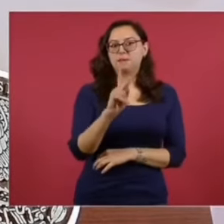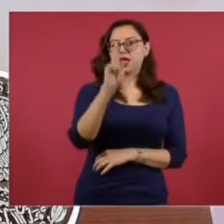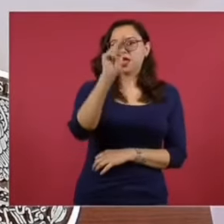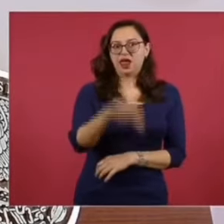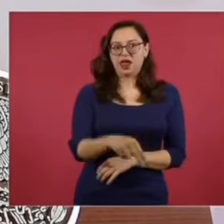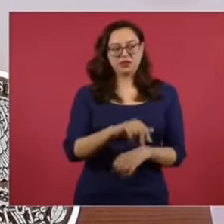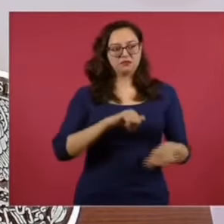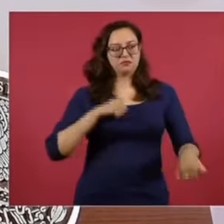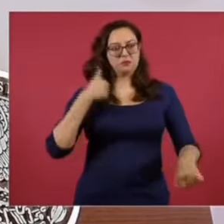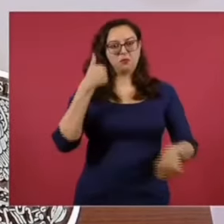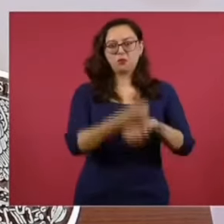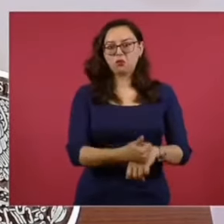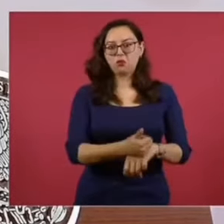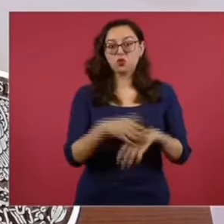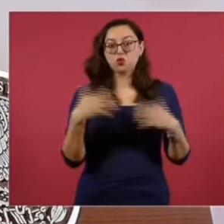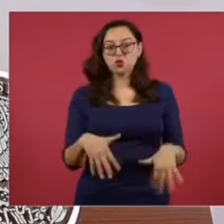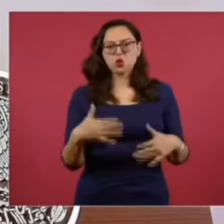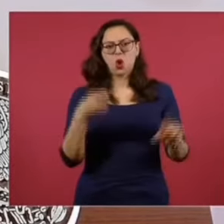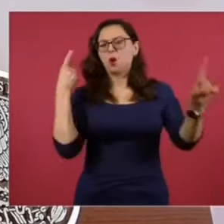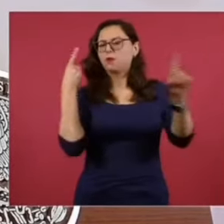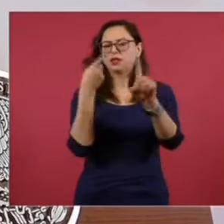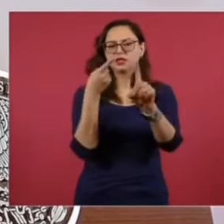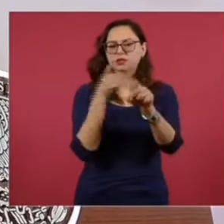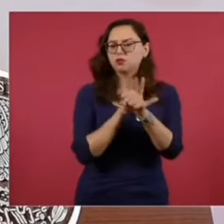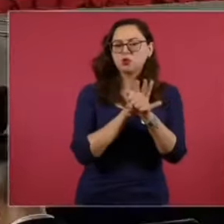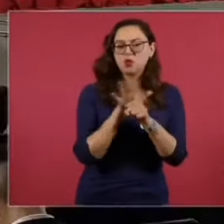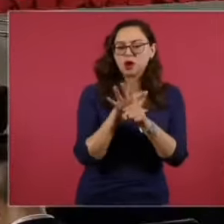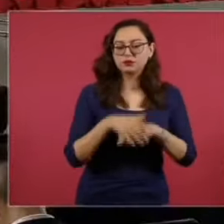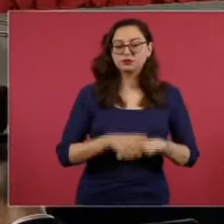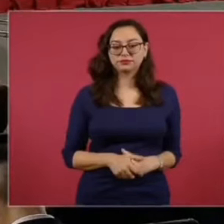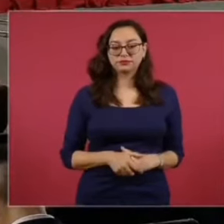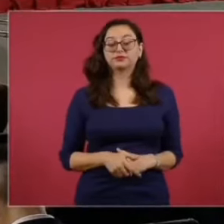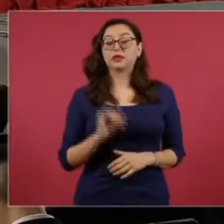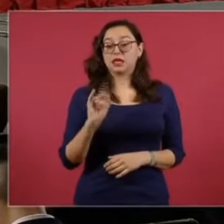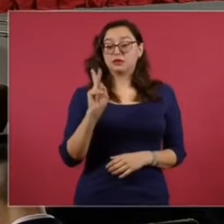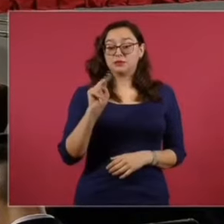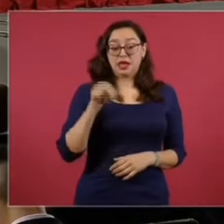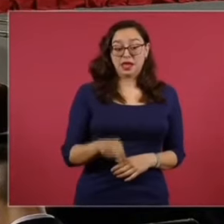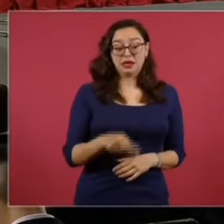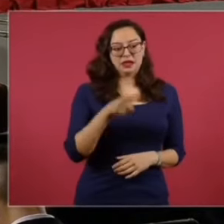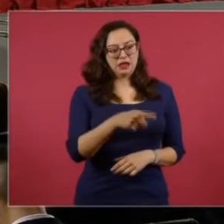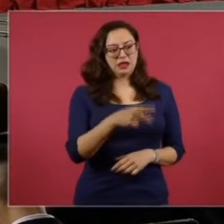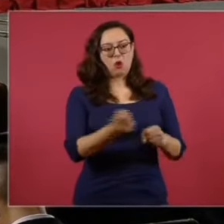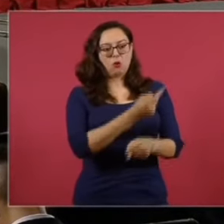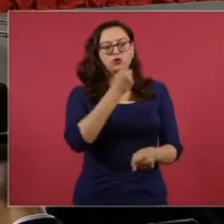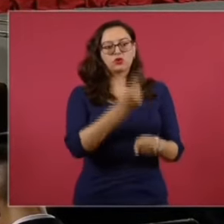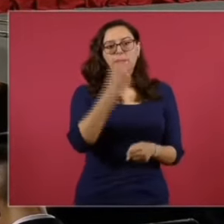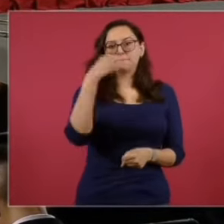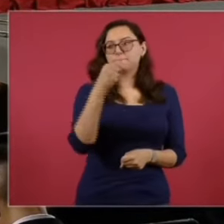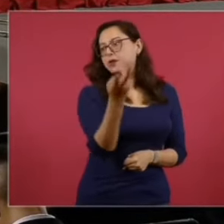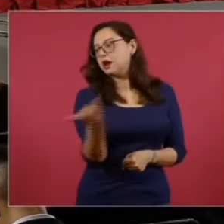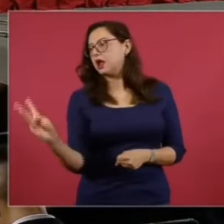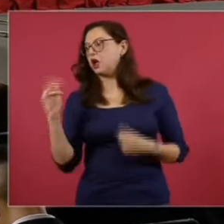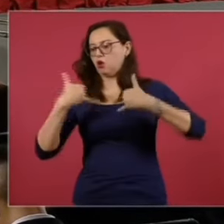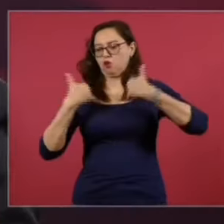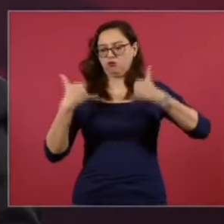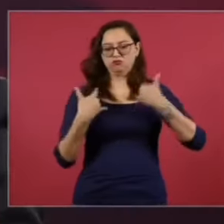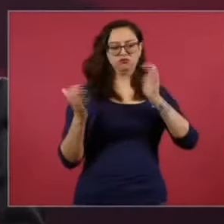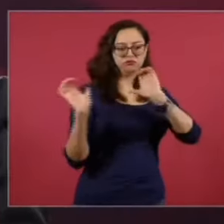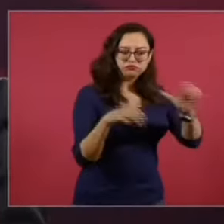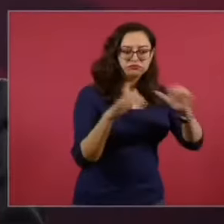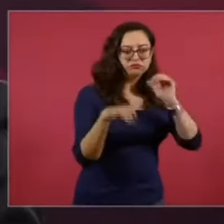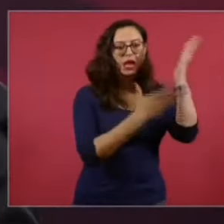manifestando en su objetivo lo siguiente. El Instituto deberá ofrecer a la juventud mexicana nuevas actividades profesionales que